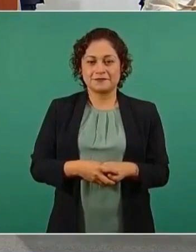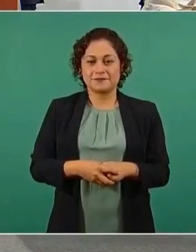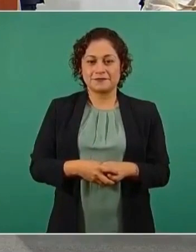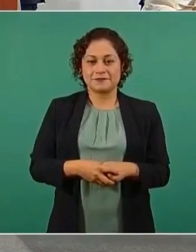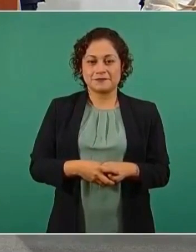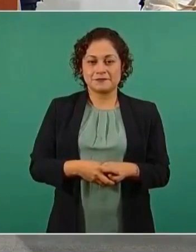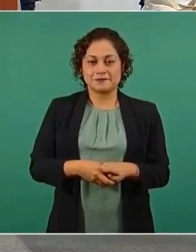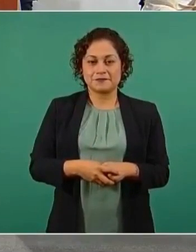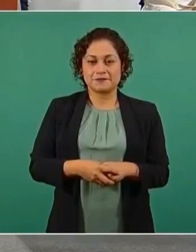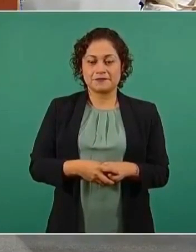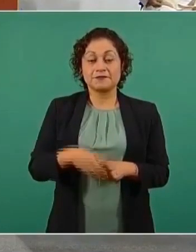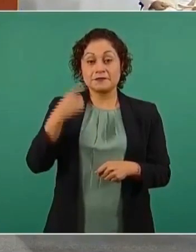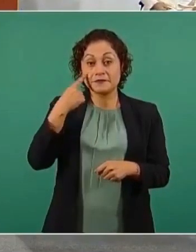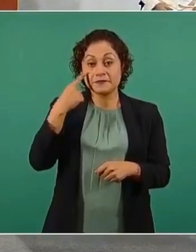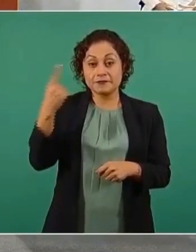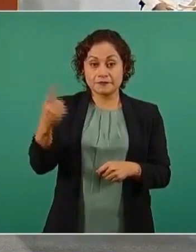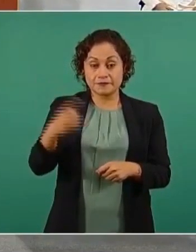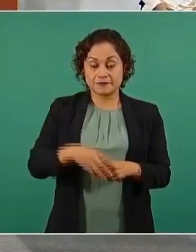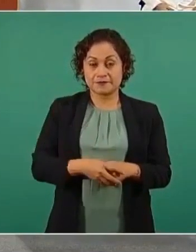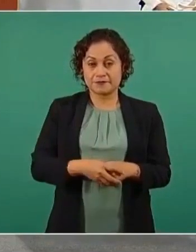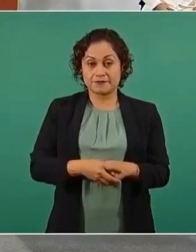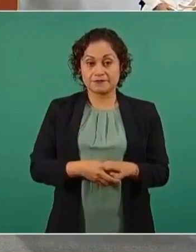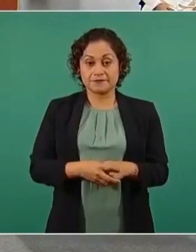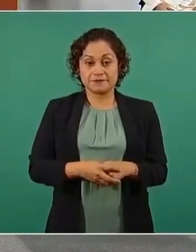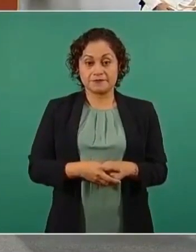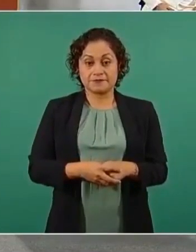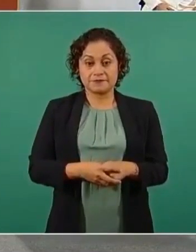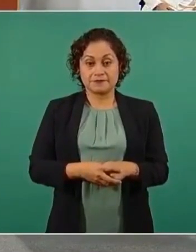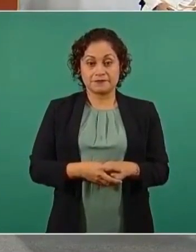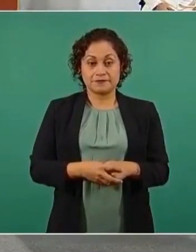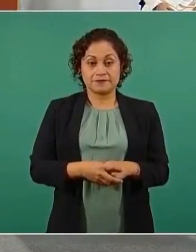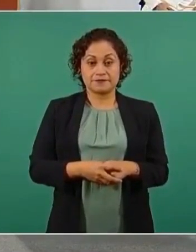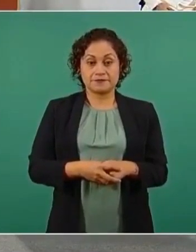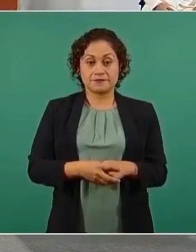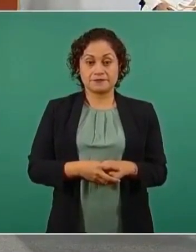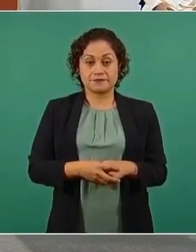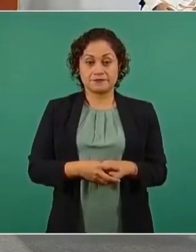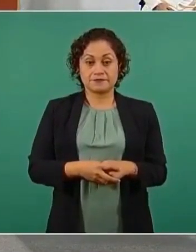Miren, esta. Compañera.